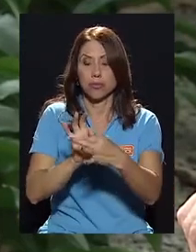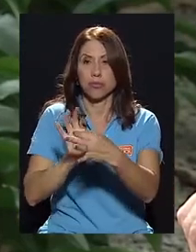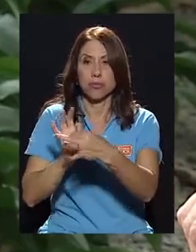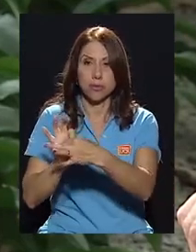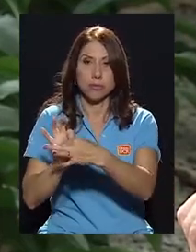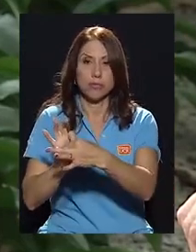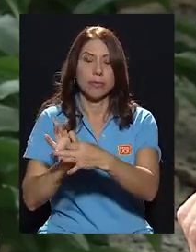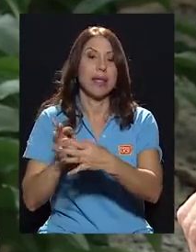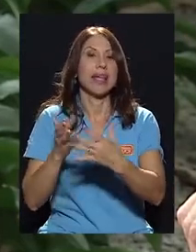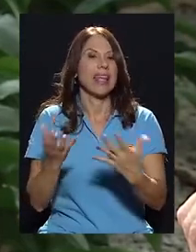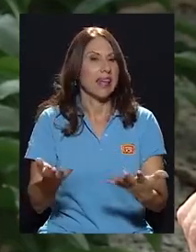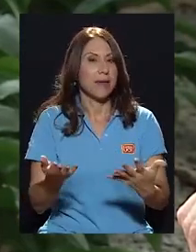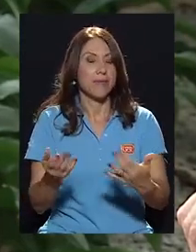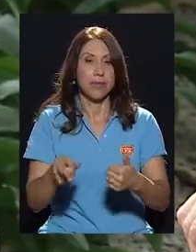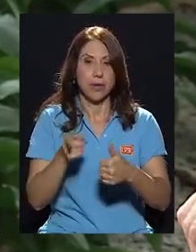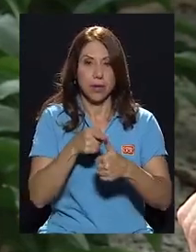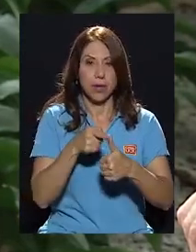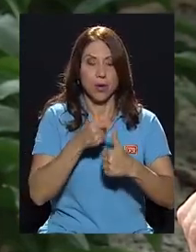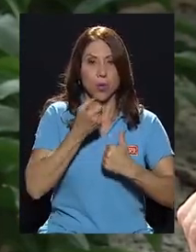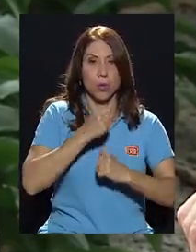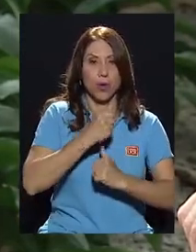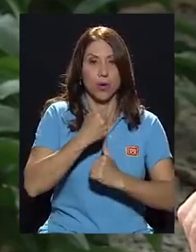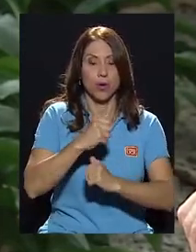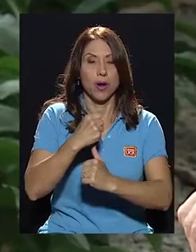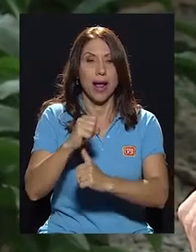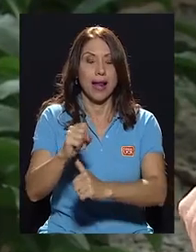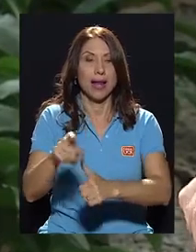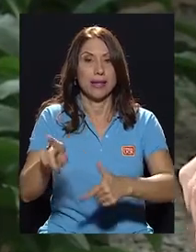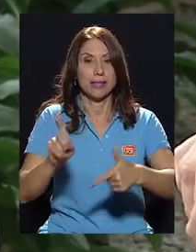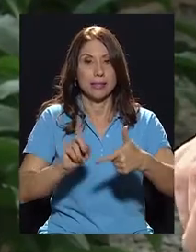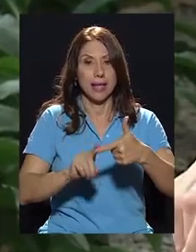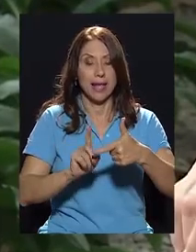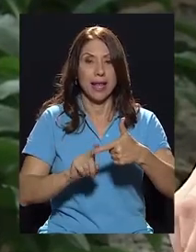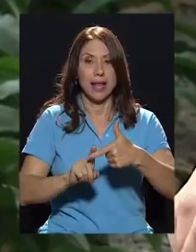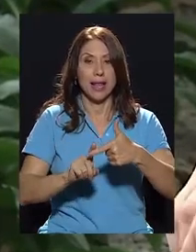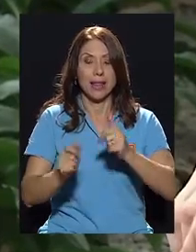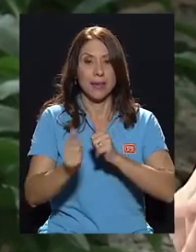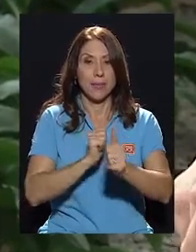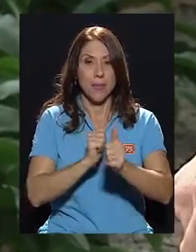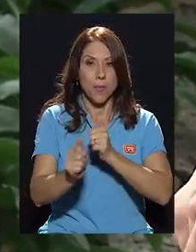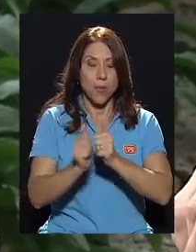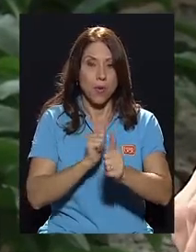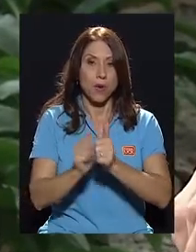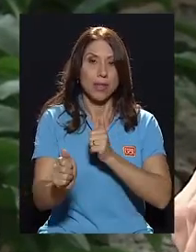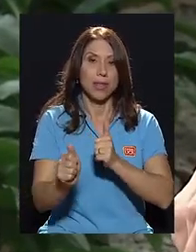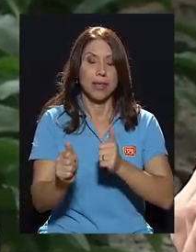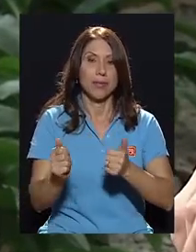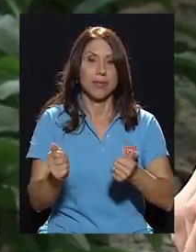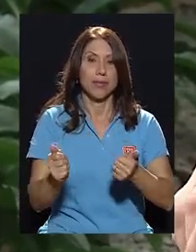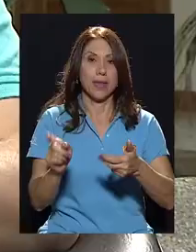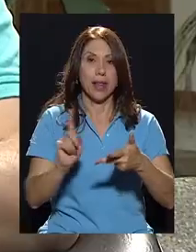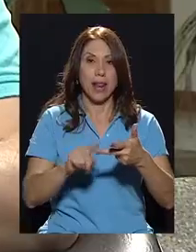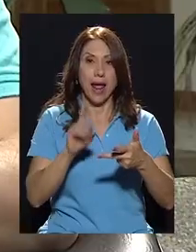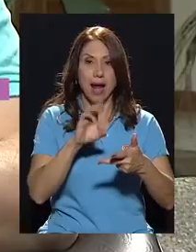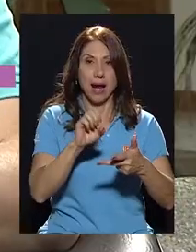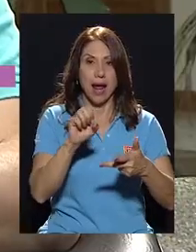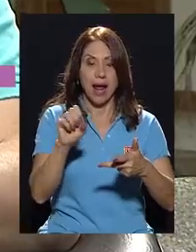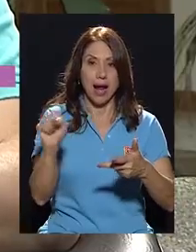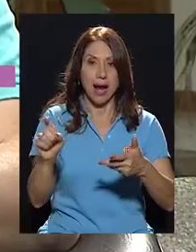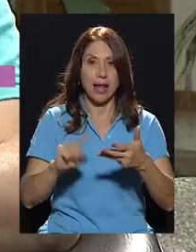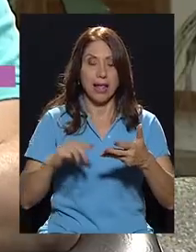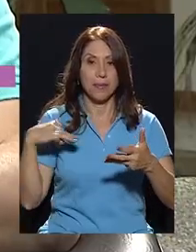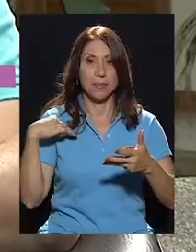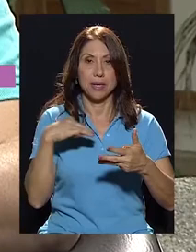entre los gobiernos locales, el deporte, la caja